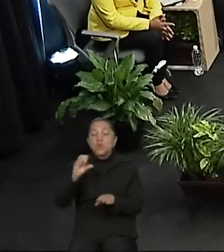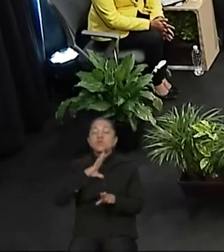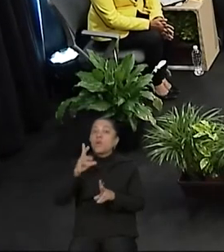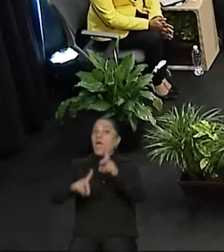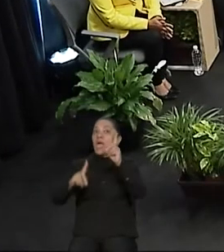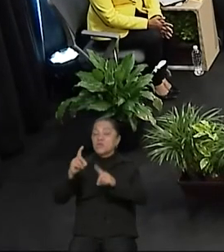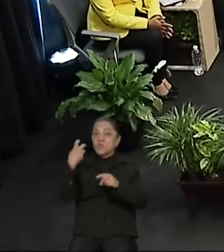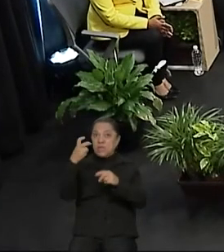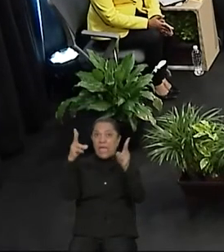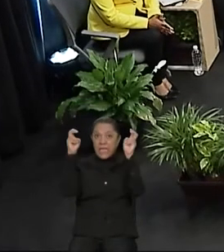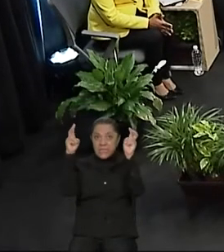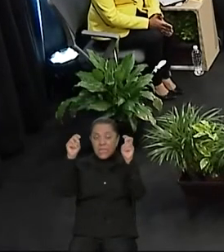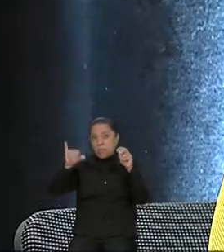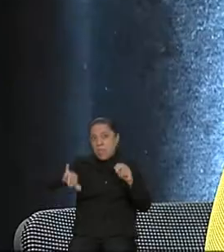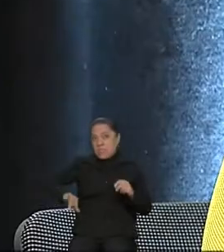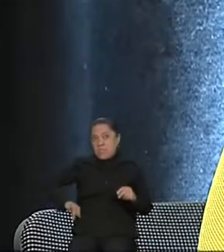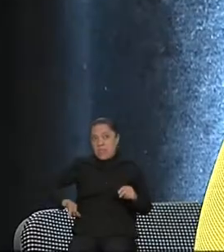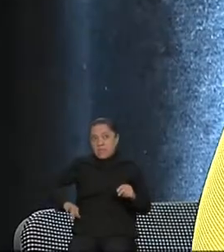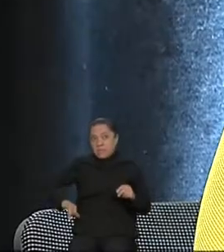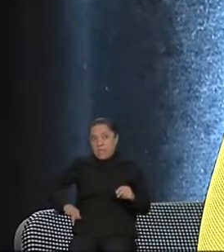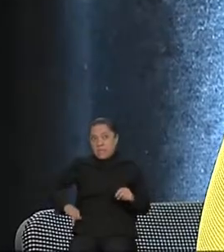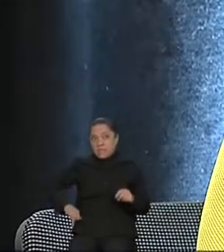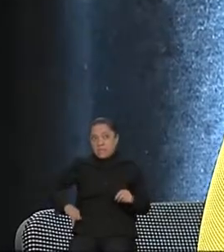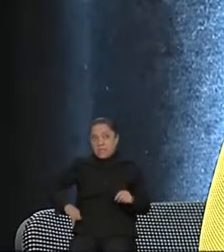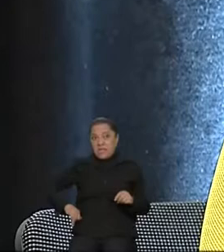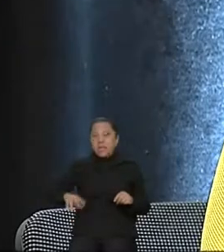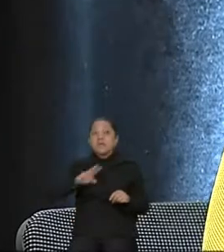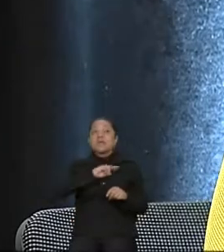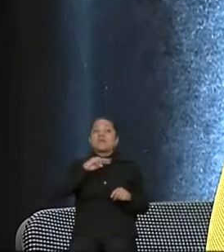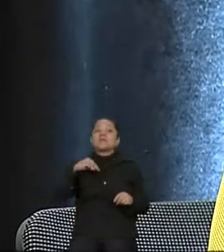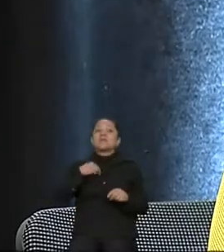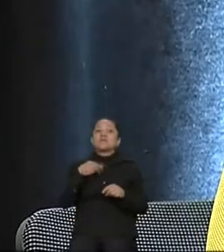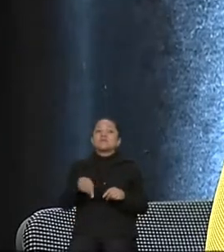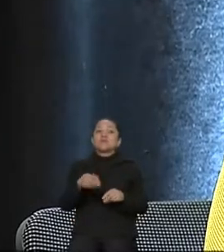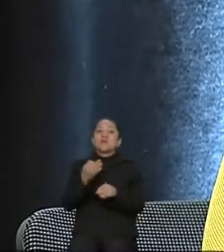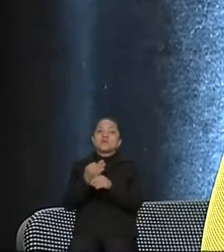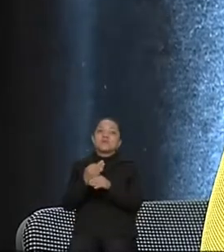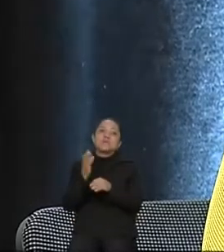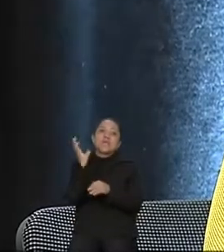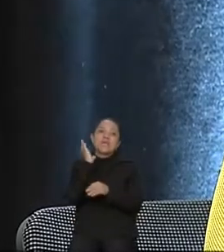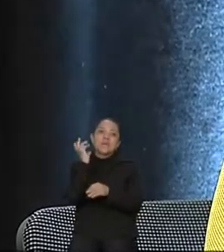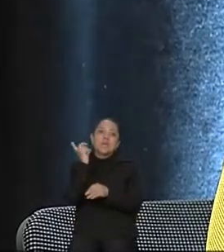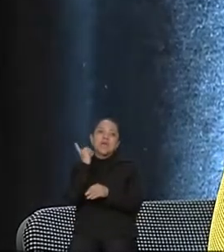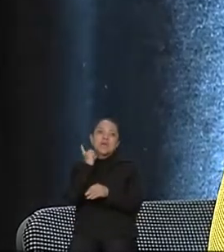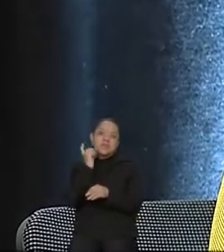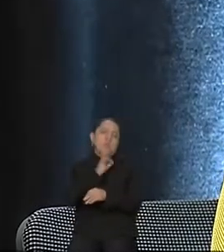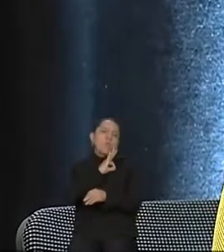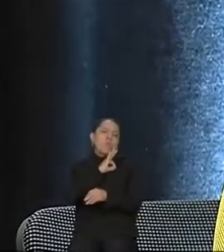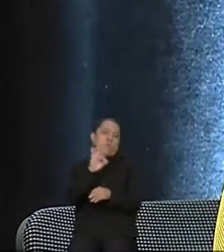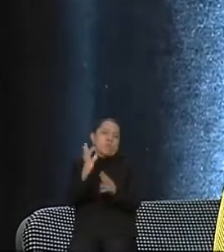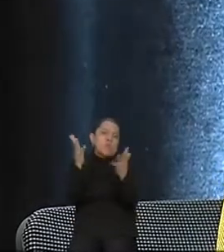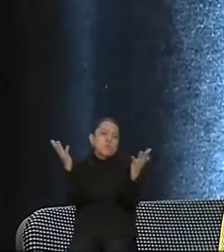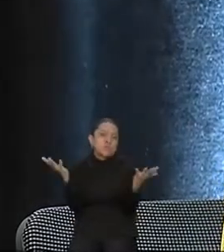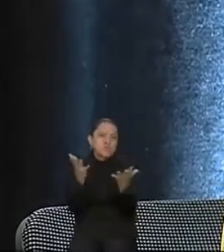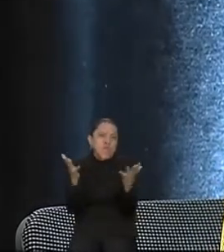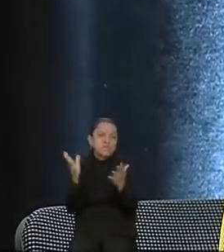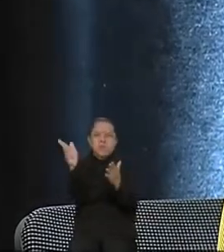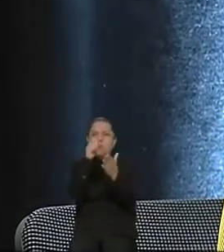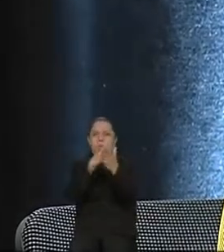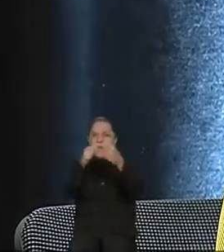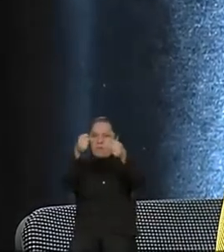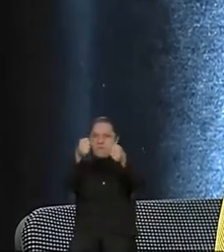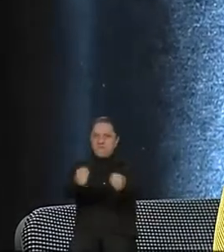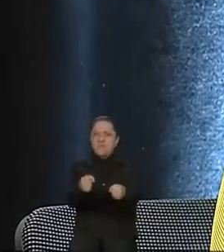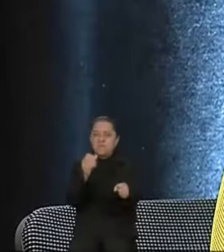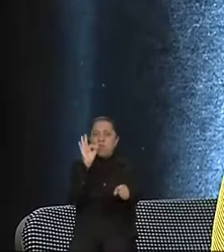interesante el que nosotros desde el Senado podamos generar una posición muy firme de defensa de los